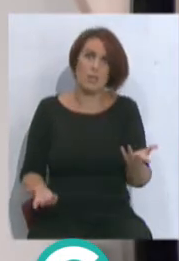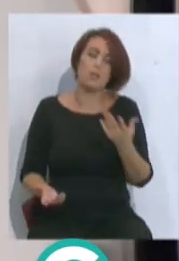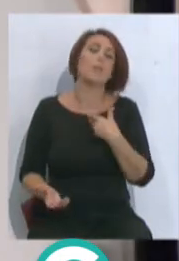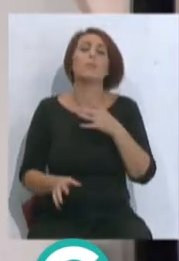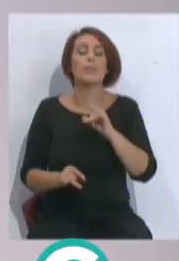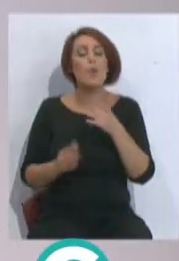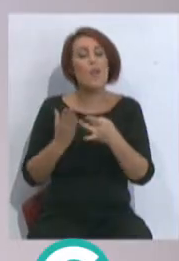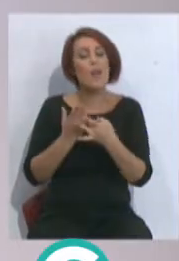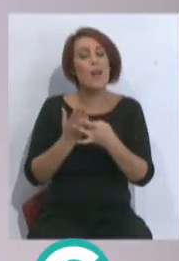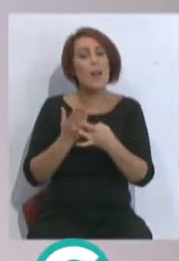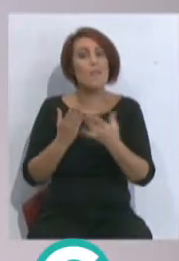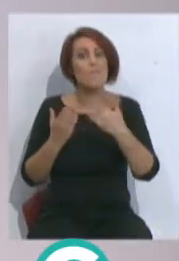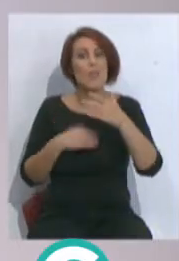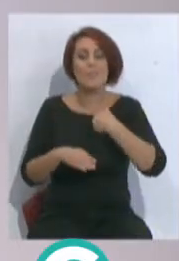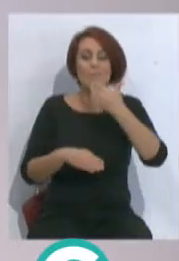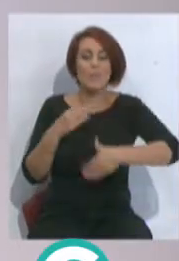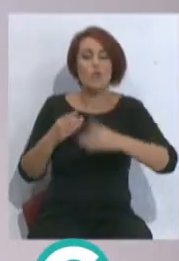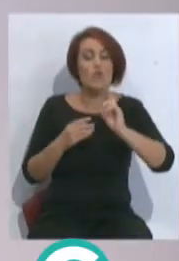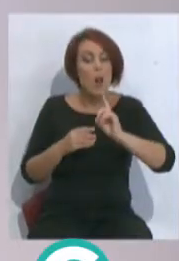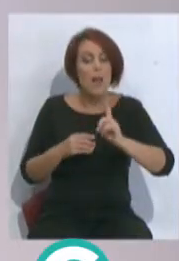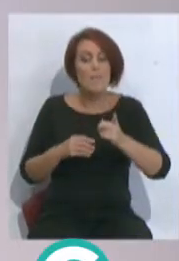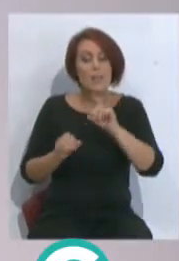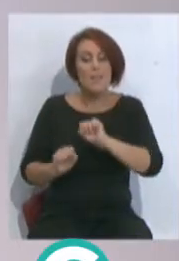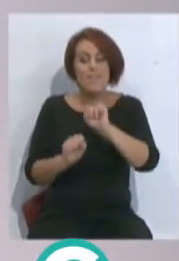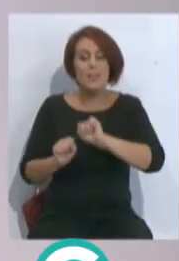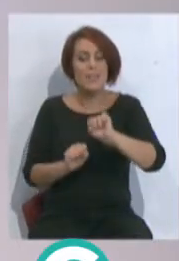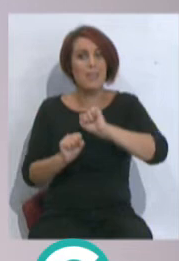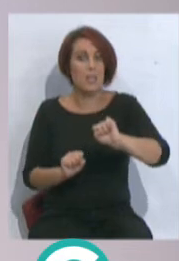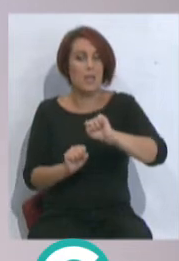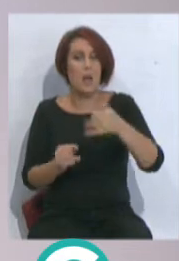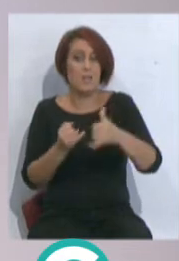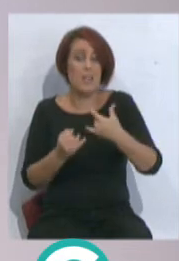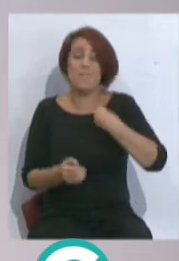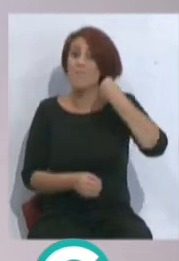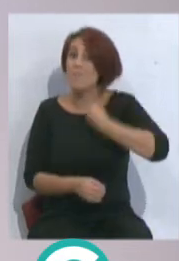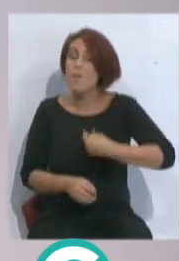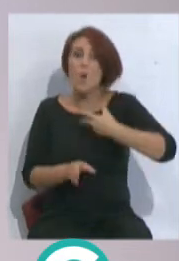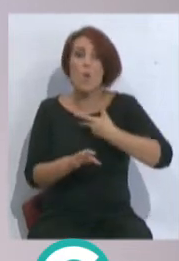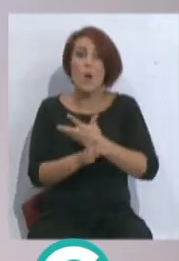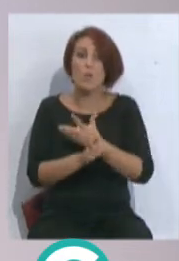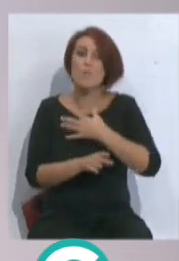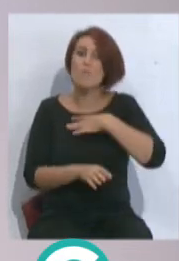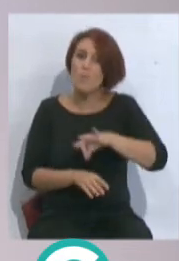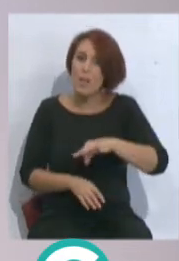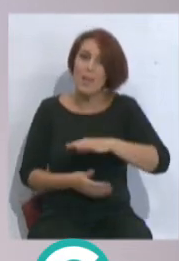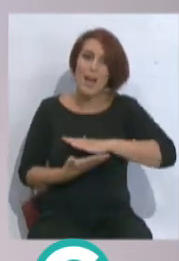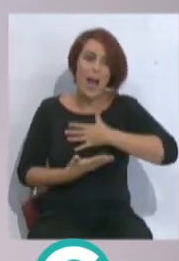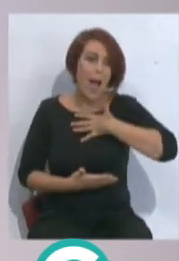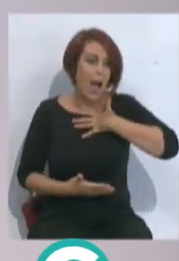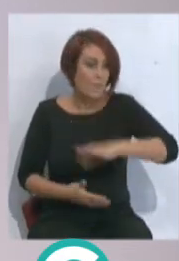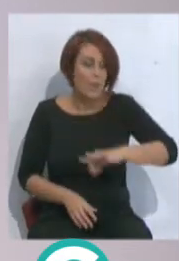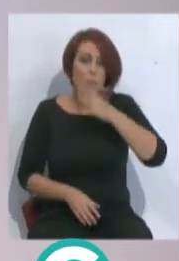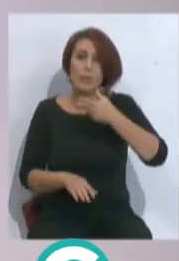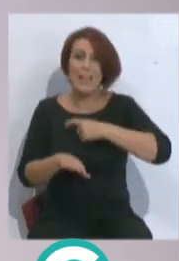jugadores de más calidad los limitas para que solo hagan sota, caballo y rey, al final sigues haciendo lo mismo con jugadores que a lo mejor son capaces, por